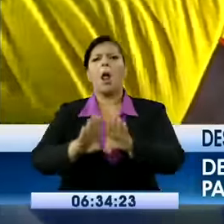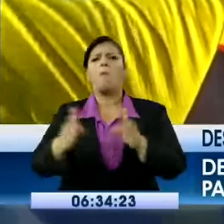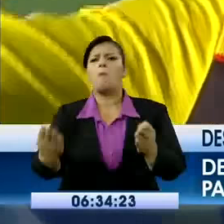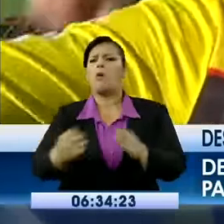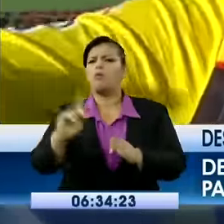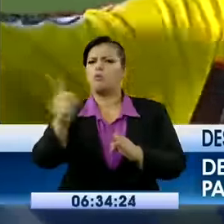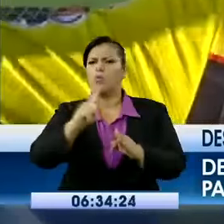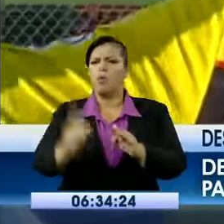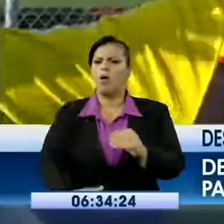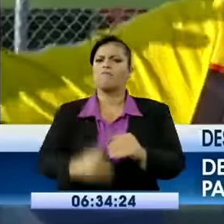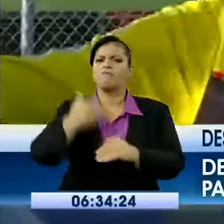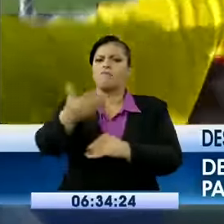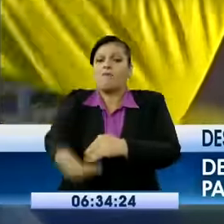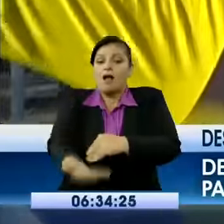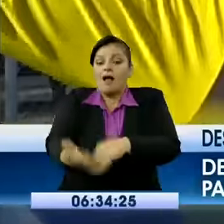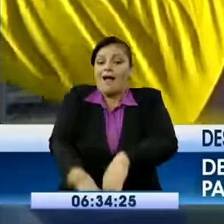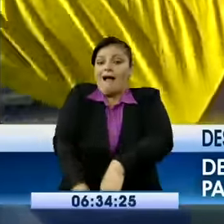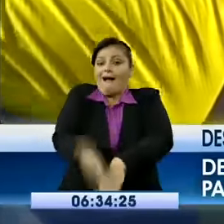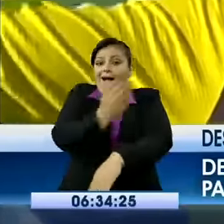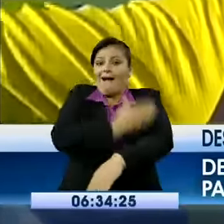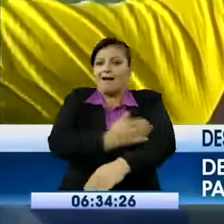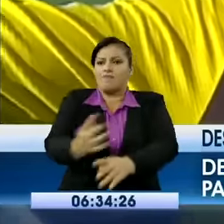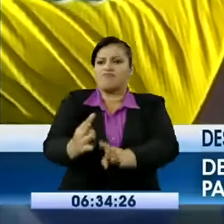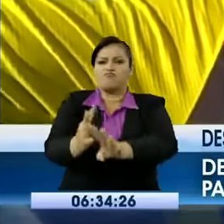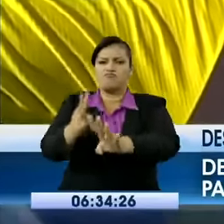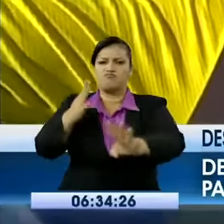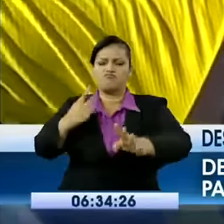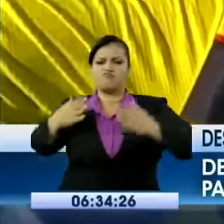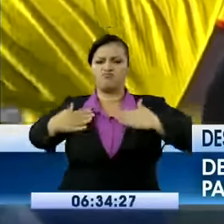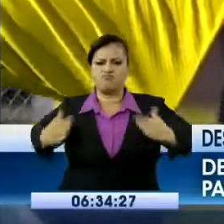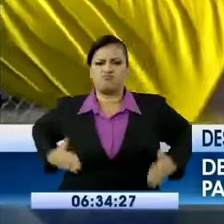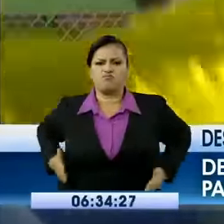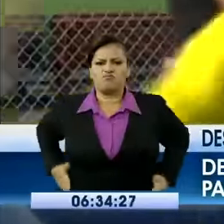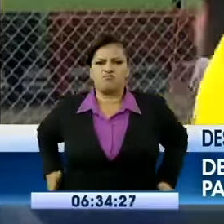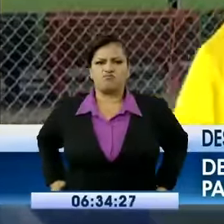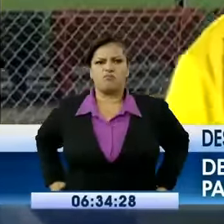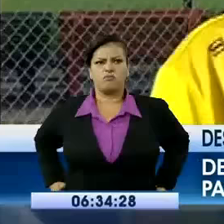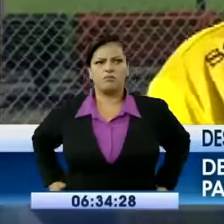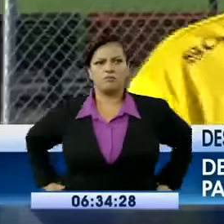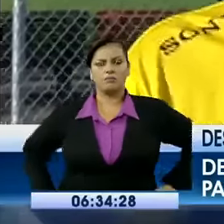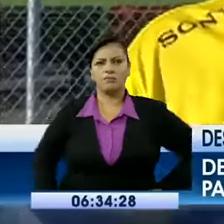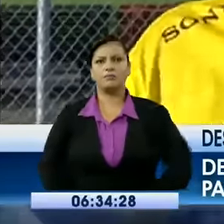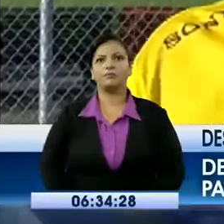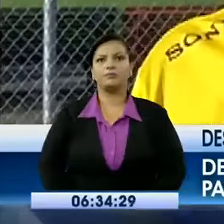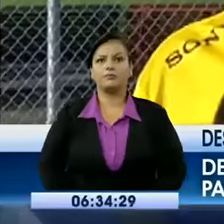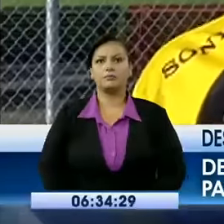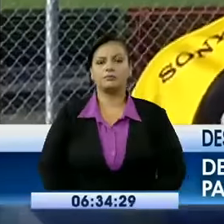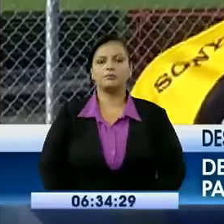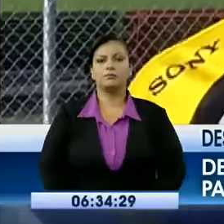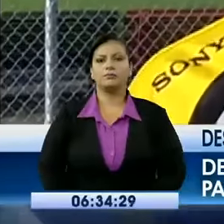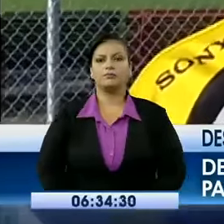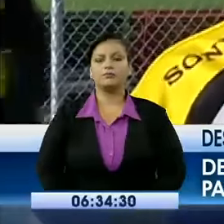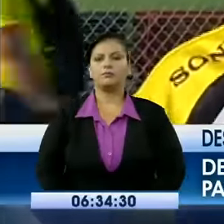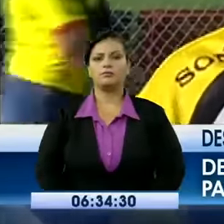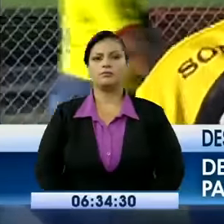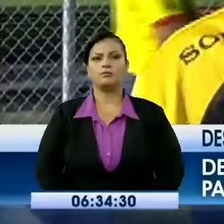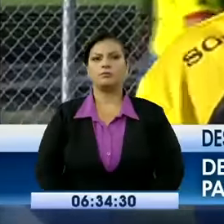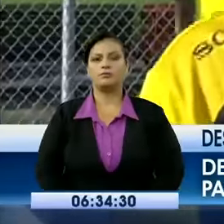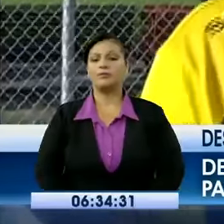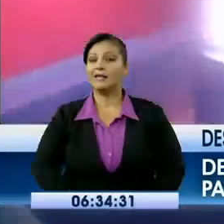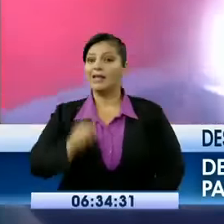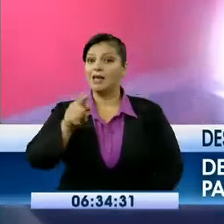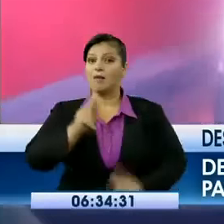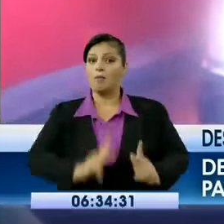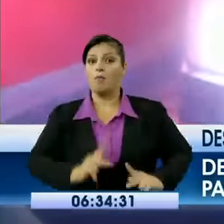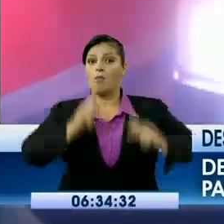están dando toletazo a la gente. La gente ya entra molesta al estadio. O ¿por qué no hacen desde el puente a la 17?